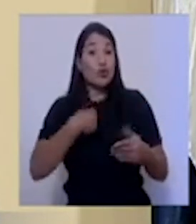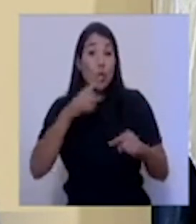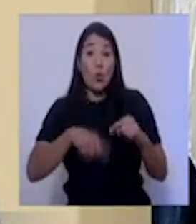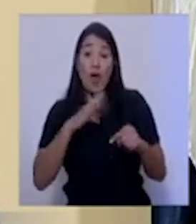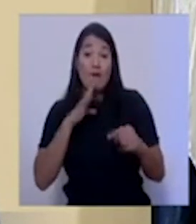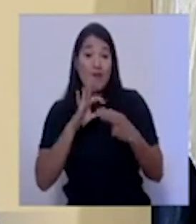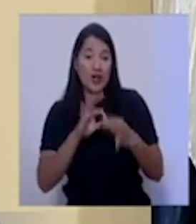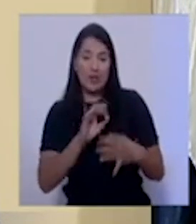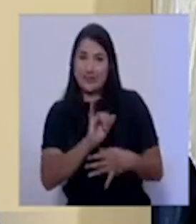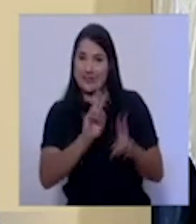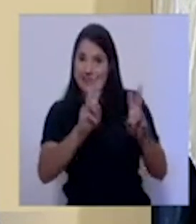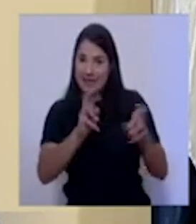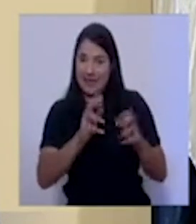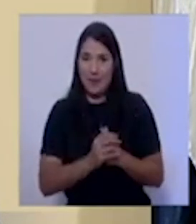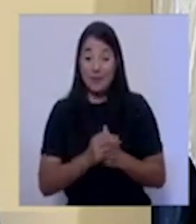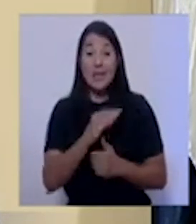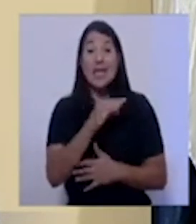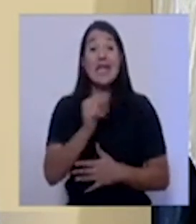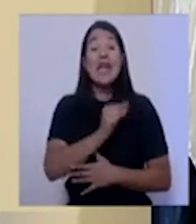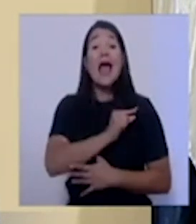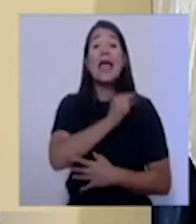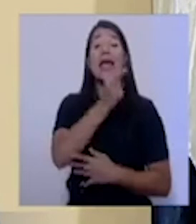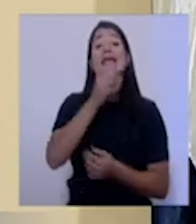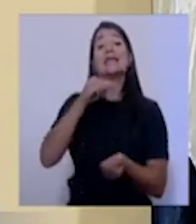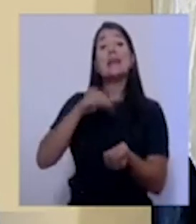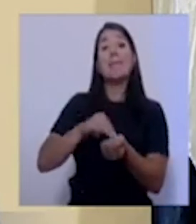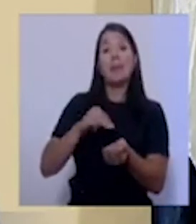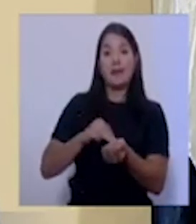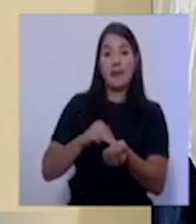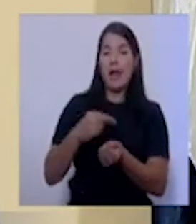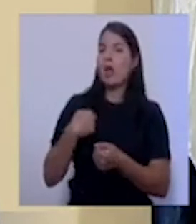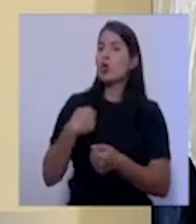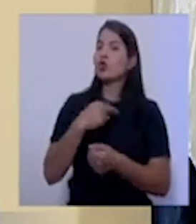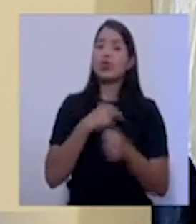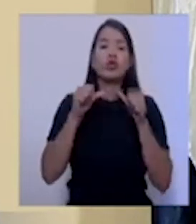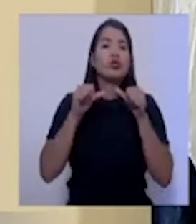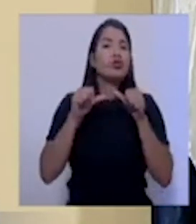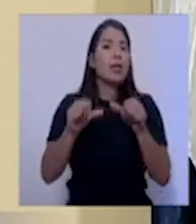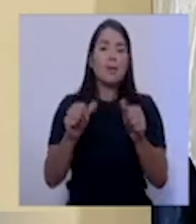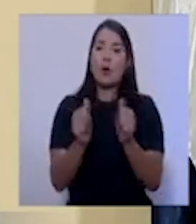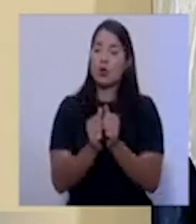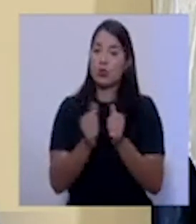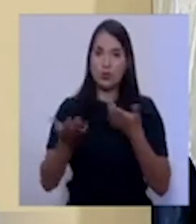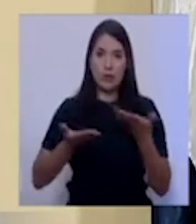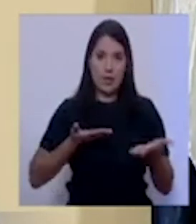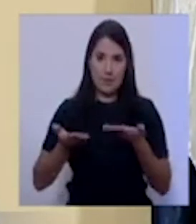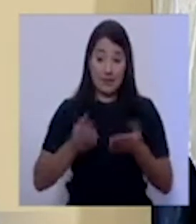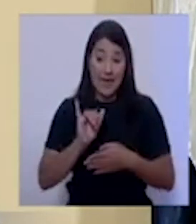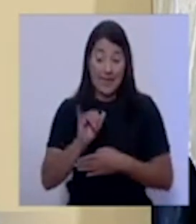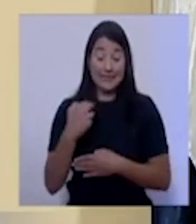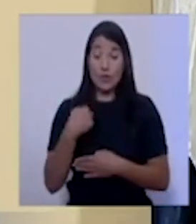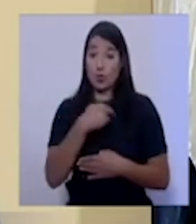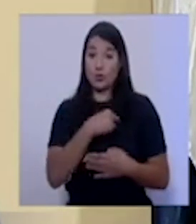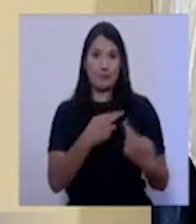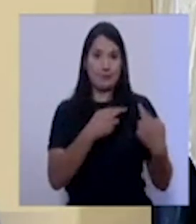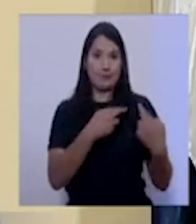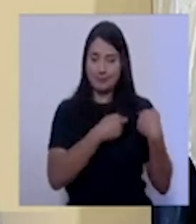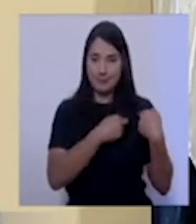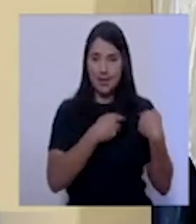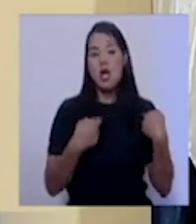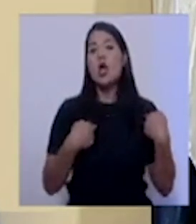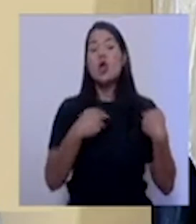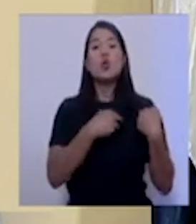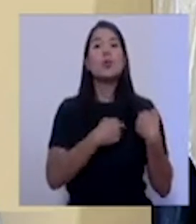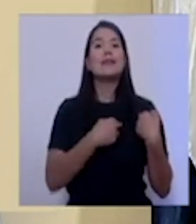Y en la gerencia médica nos hemos dado la tarea de mantener la continuidad de los servicios, y esa es nuestra función de ser. Nuestra función